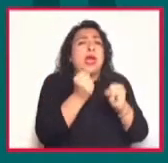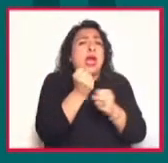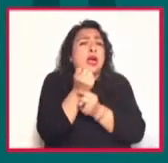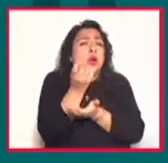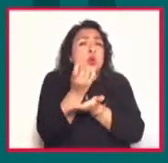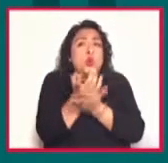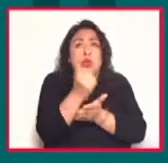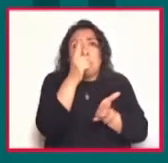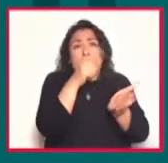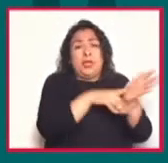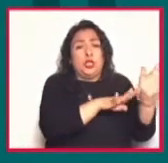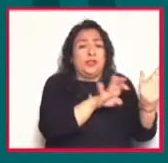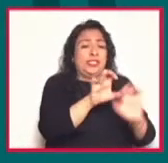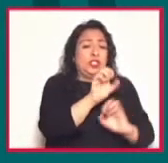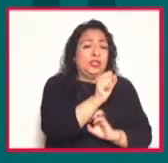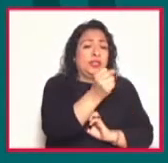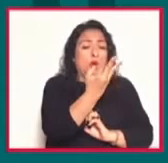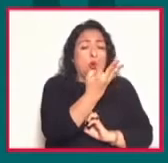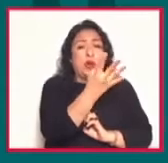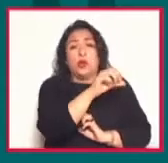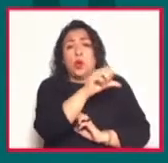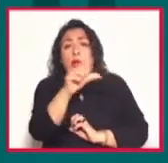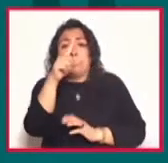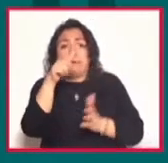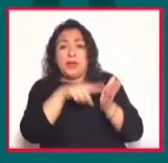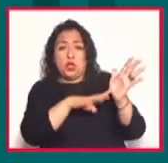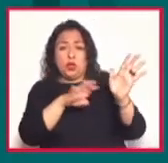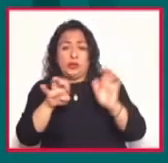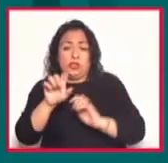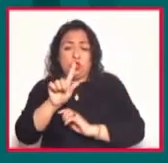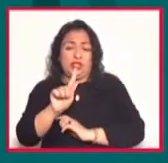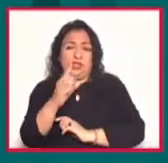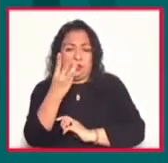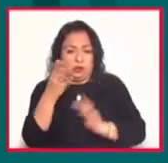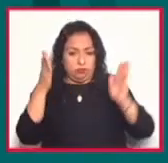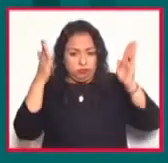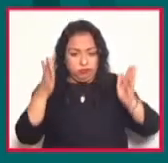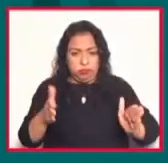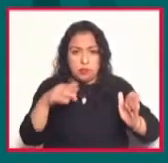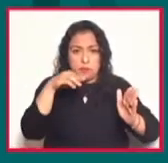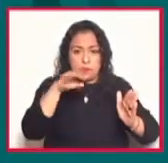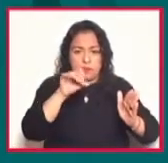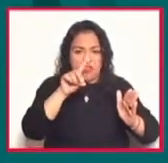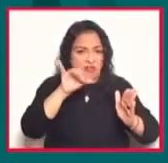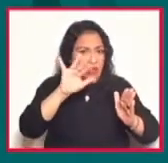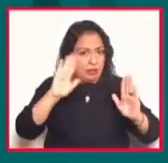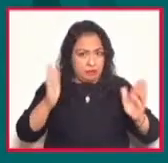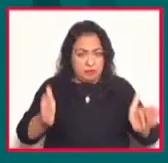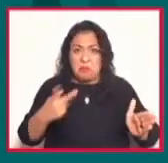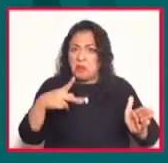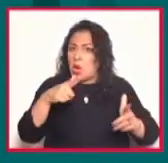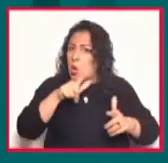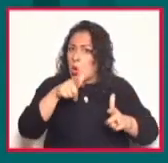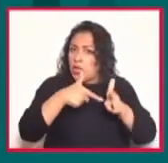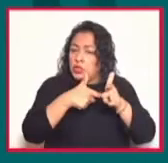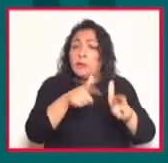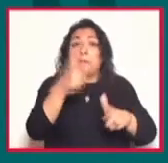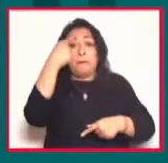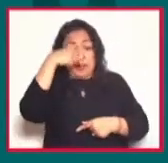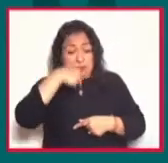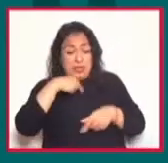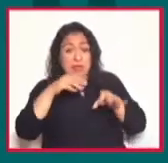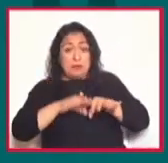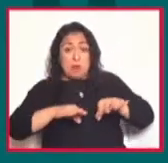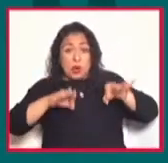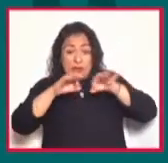1964 a 1973. Pero la importancia de Mafalda, para mí, está en que la empezamos a leer cuando somos